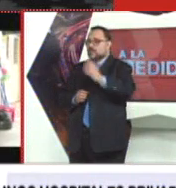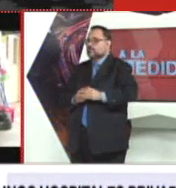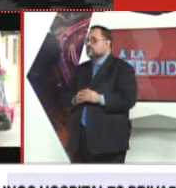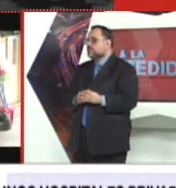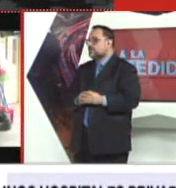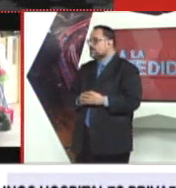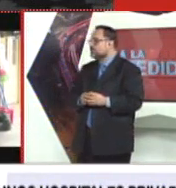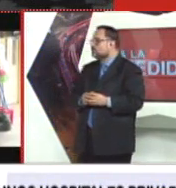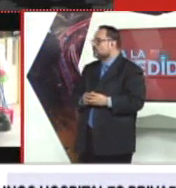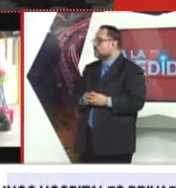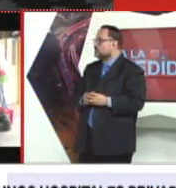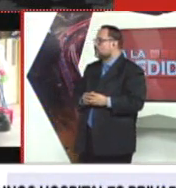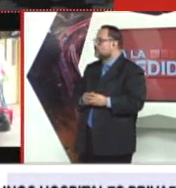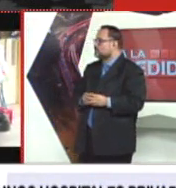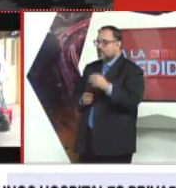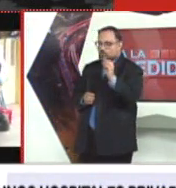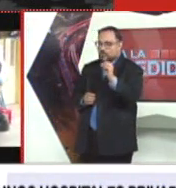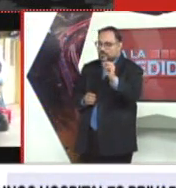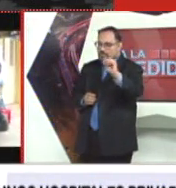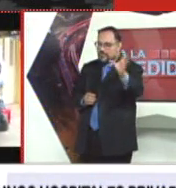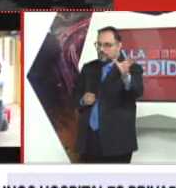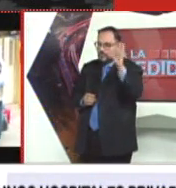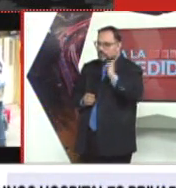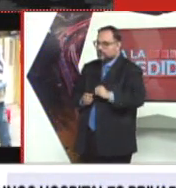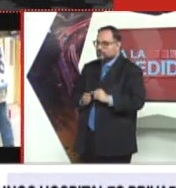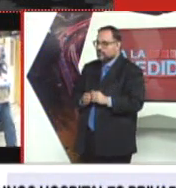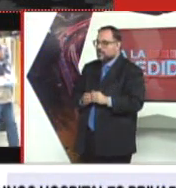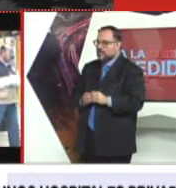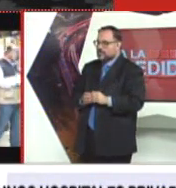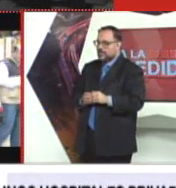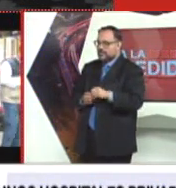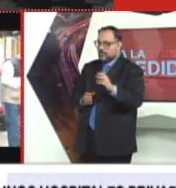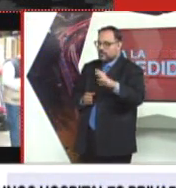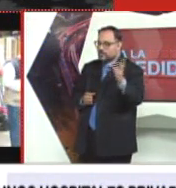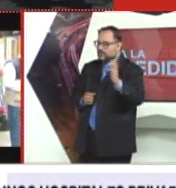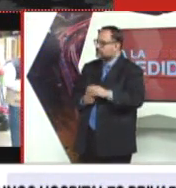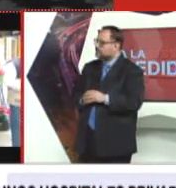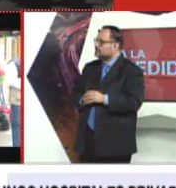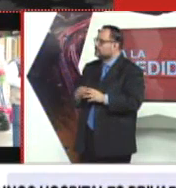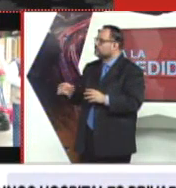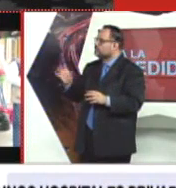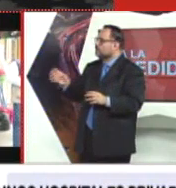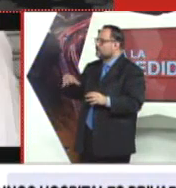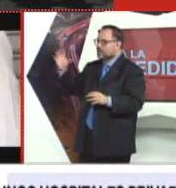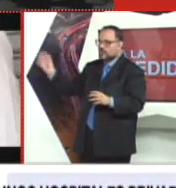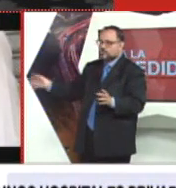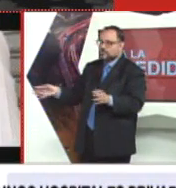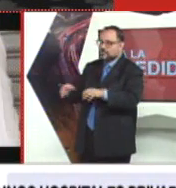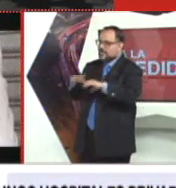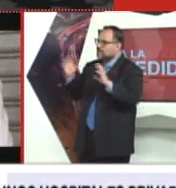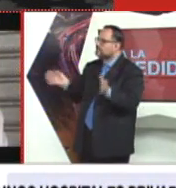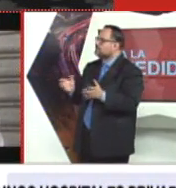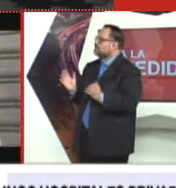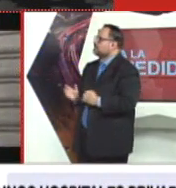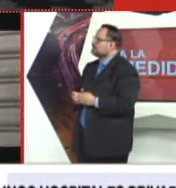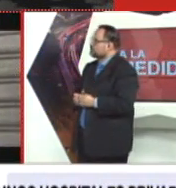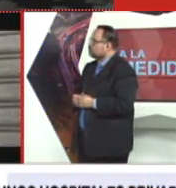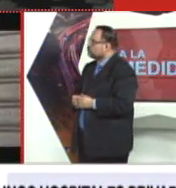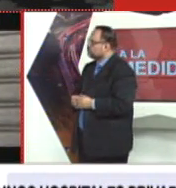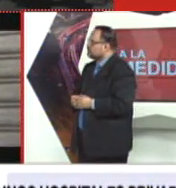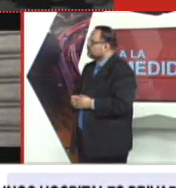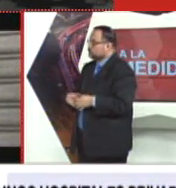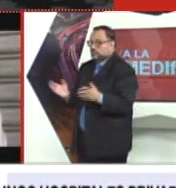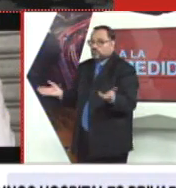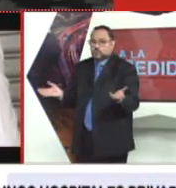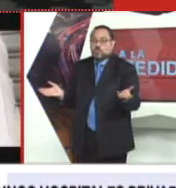así que la misma directora de la DIACO decía un medicamento que costaba 34 quetzales en uno en el otro se eleva hasta 700